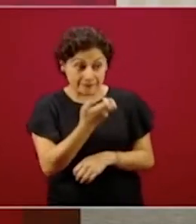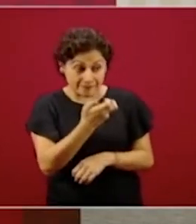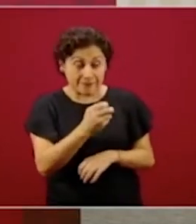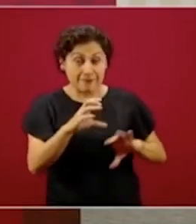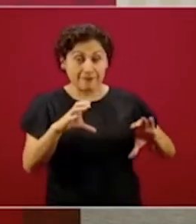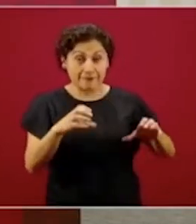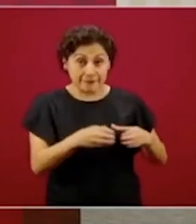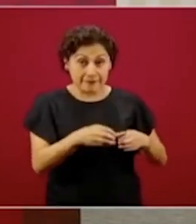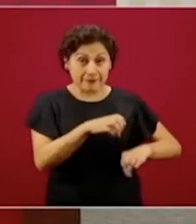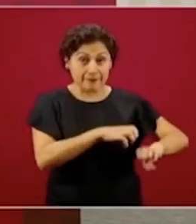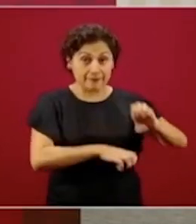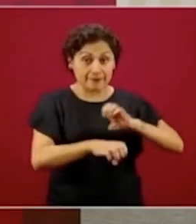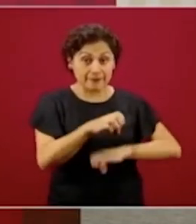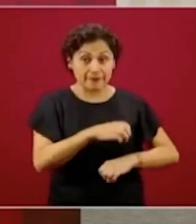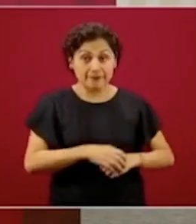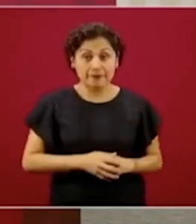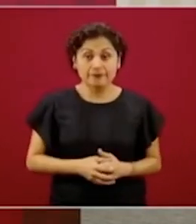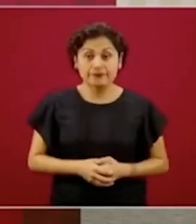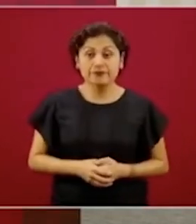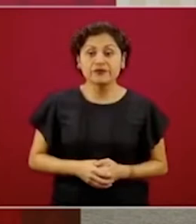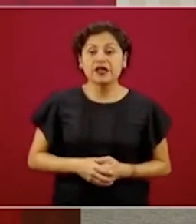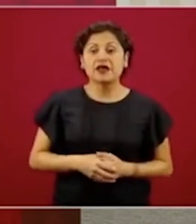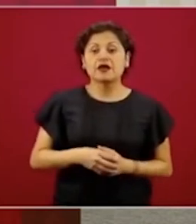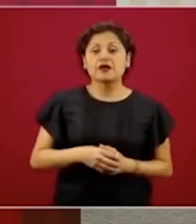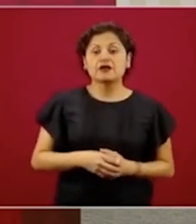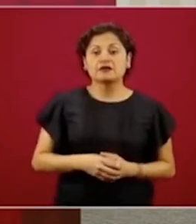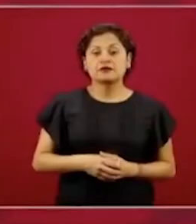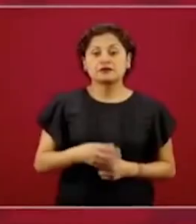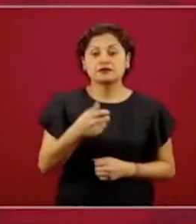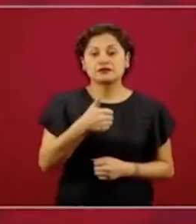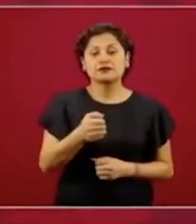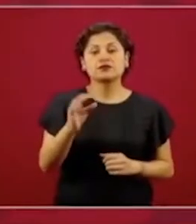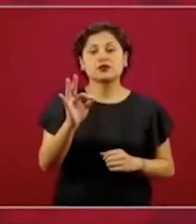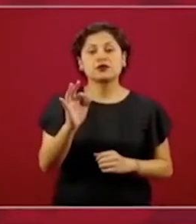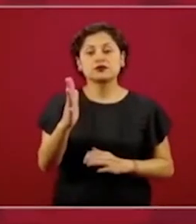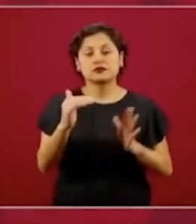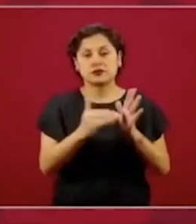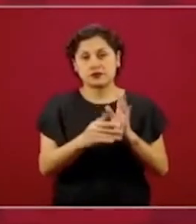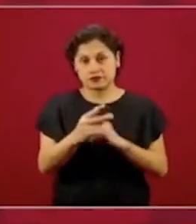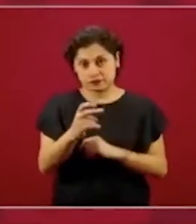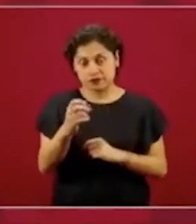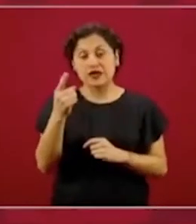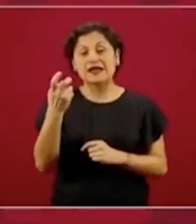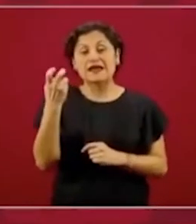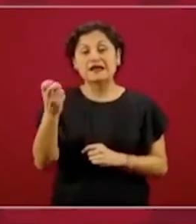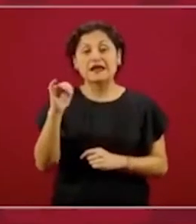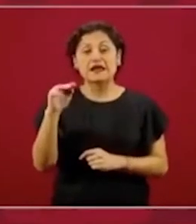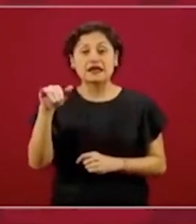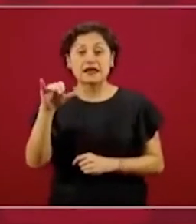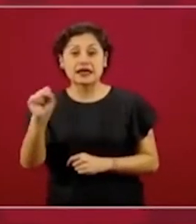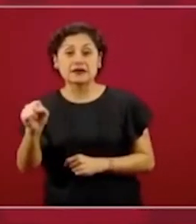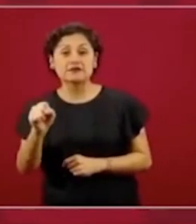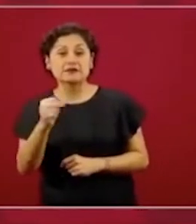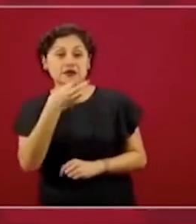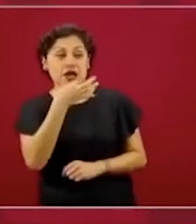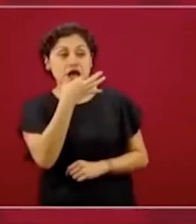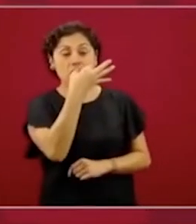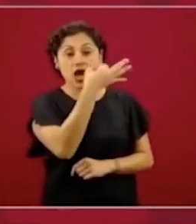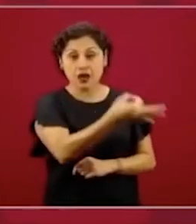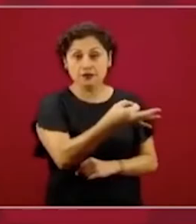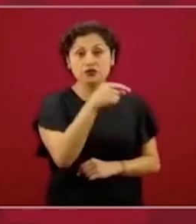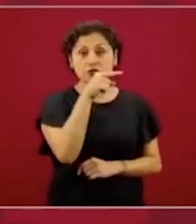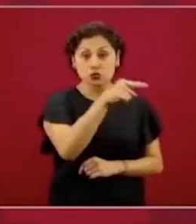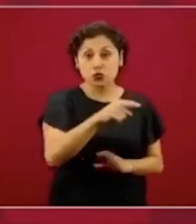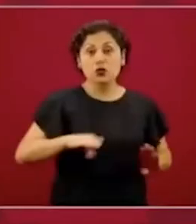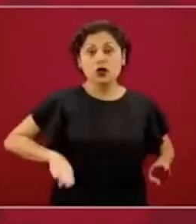645 mil 102, el IMSS les mandó un mensaje y les dijo Usted es candidato a recibir este